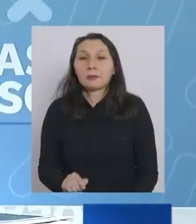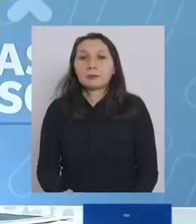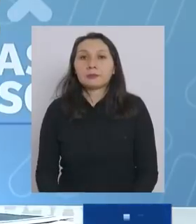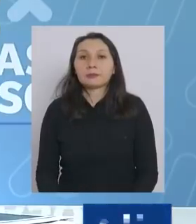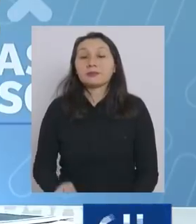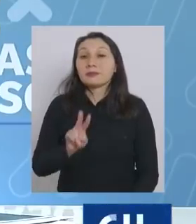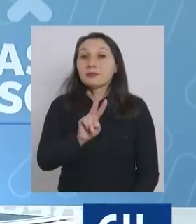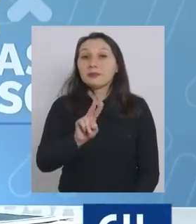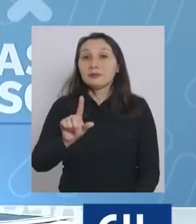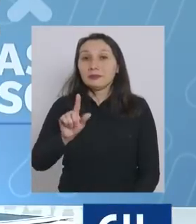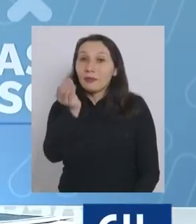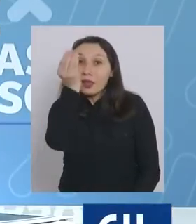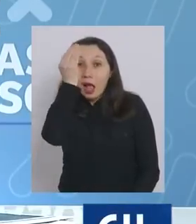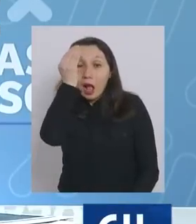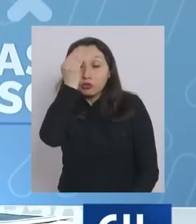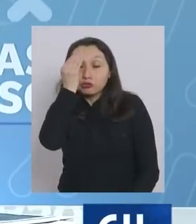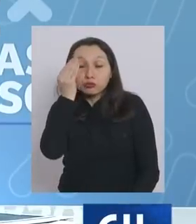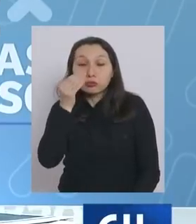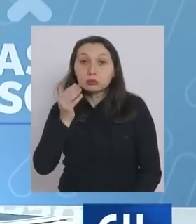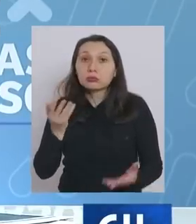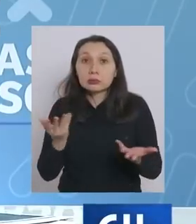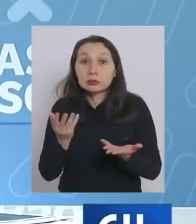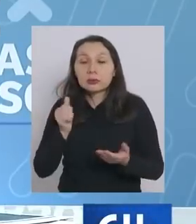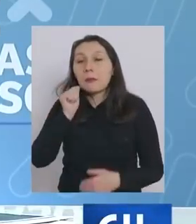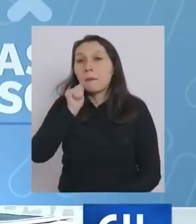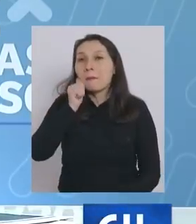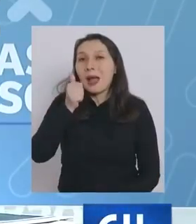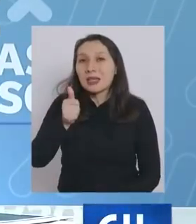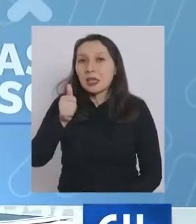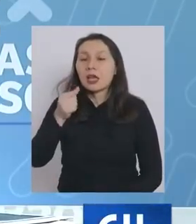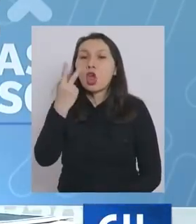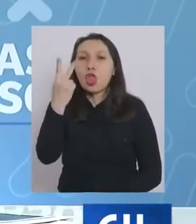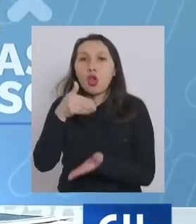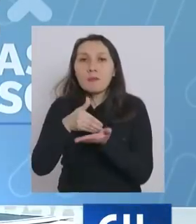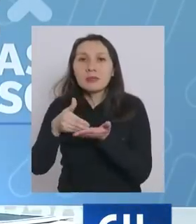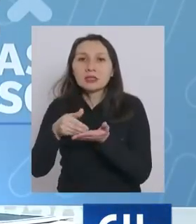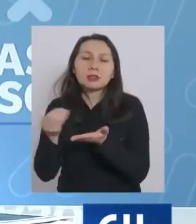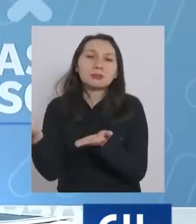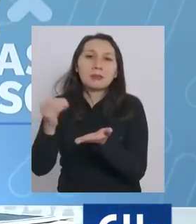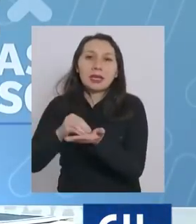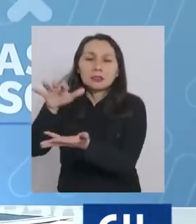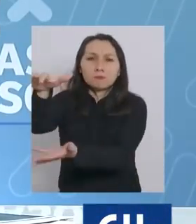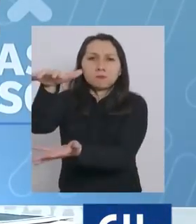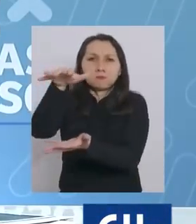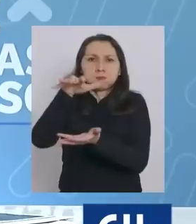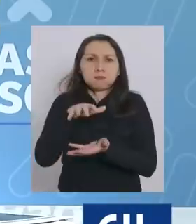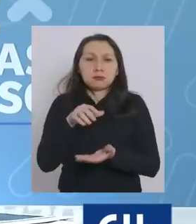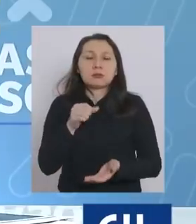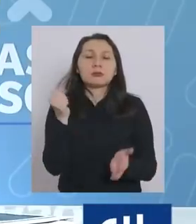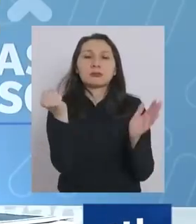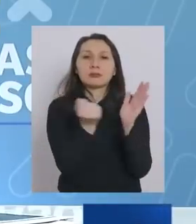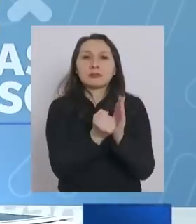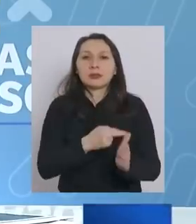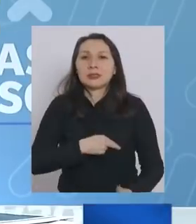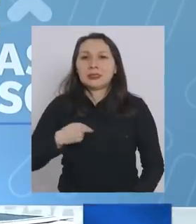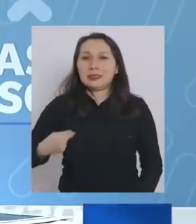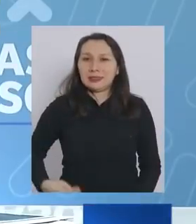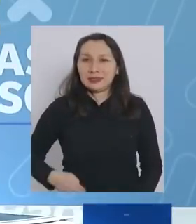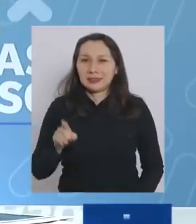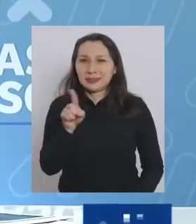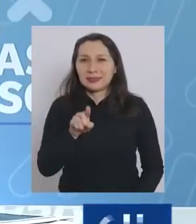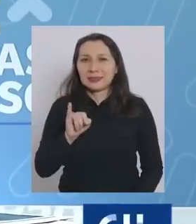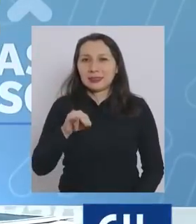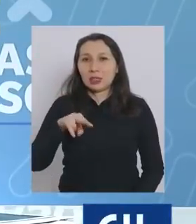27 de agosto es decir mañana nos llegan dos millones más de dosis Sinovac así que esperamos que en